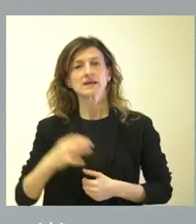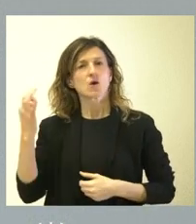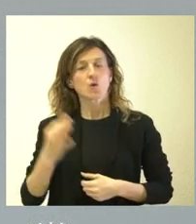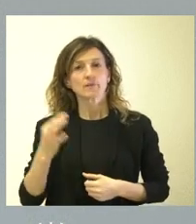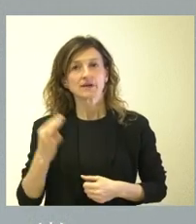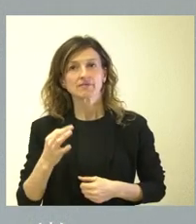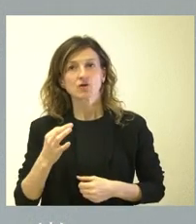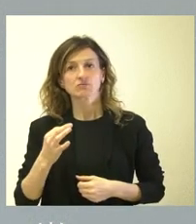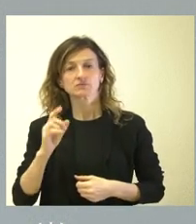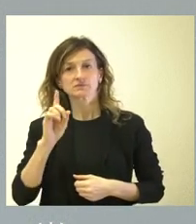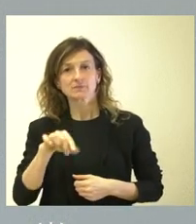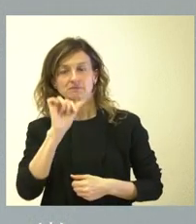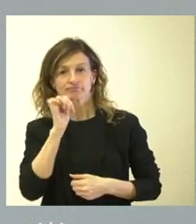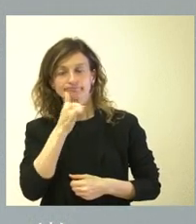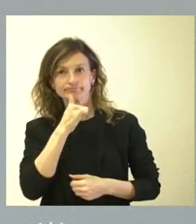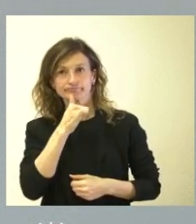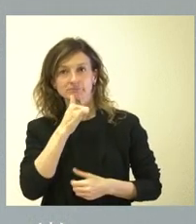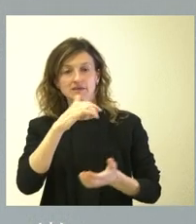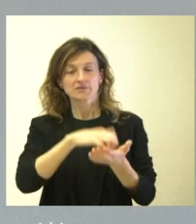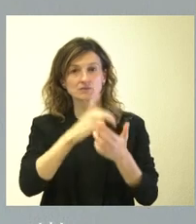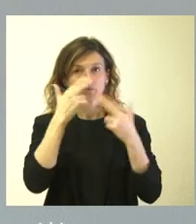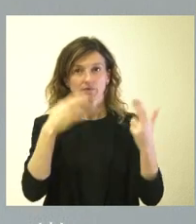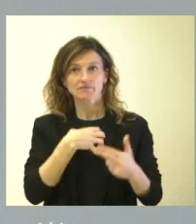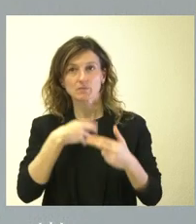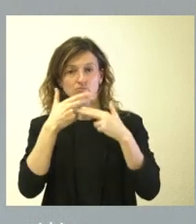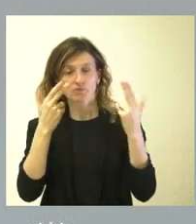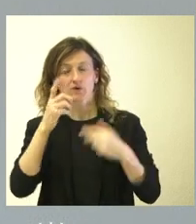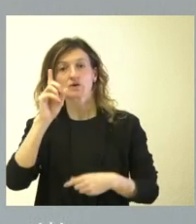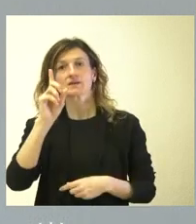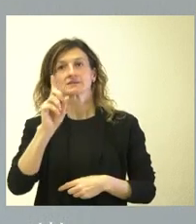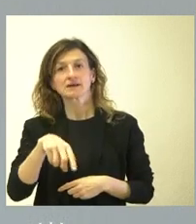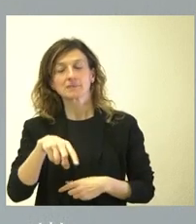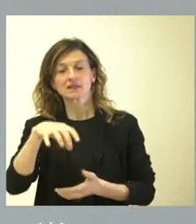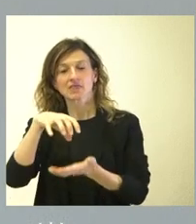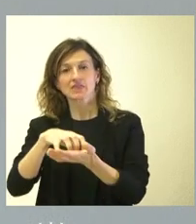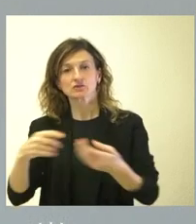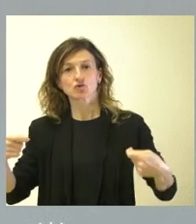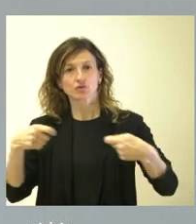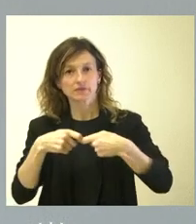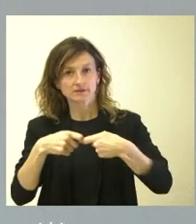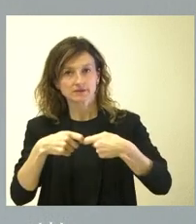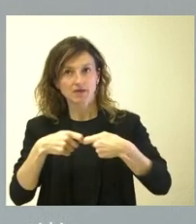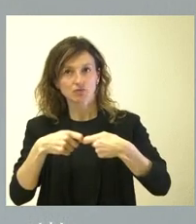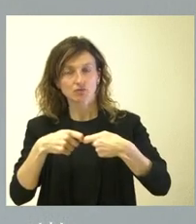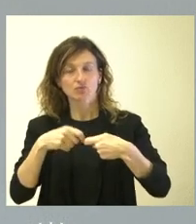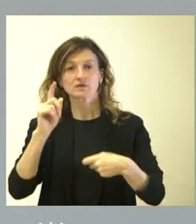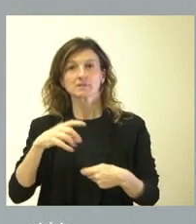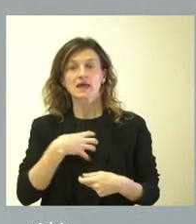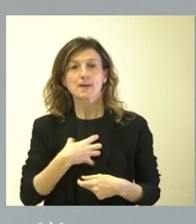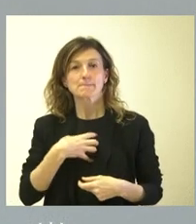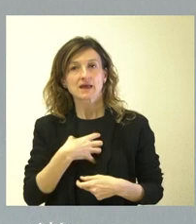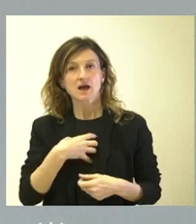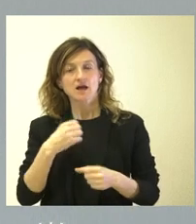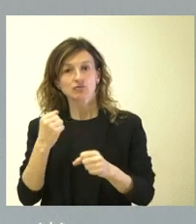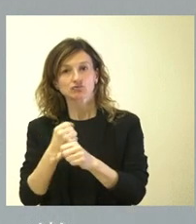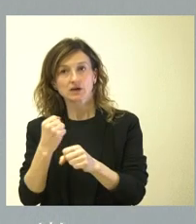protección de datos tanto para los centros públicos y los funcionarios públicos, como lo pueda ser para los centros concertados y los empleados que trabajen